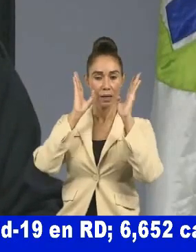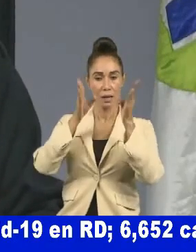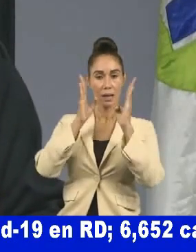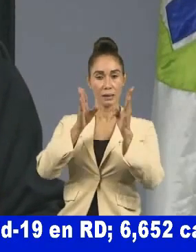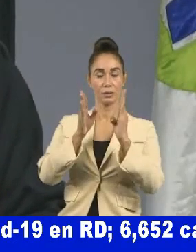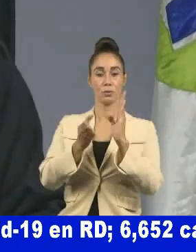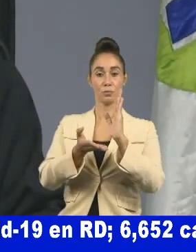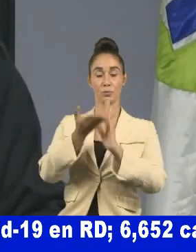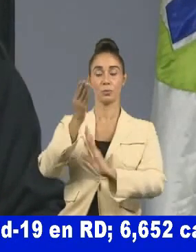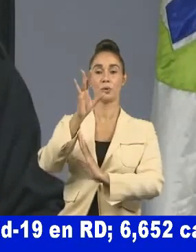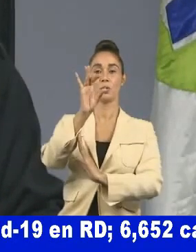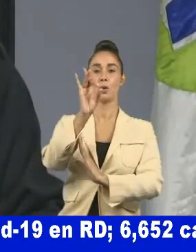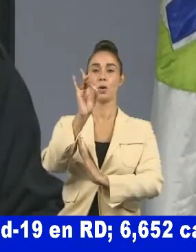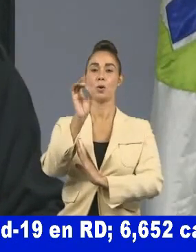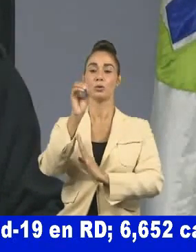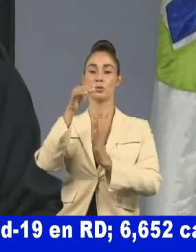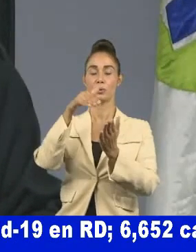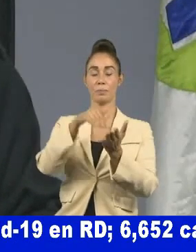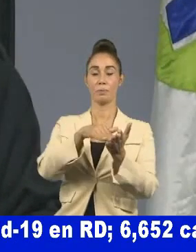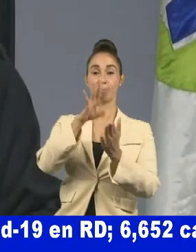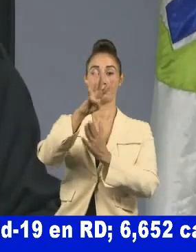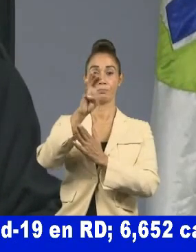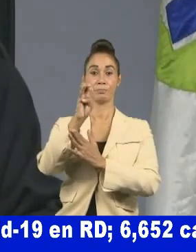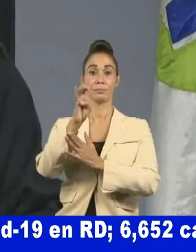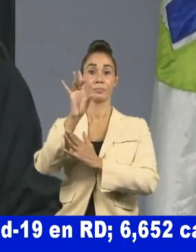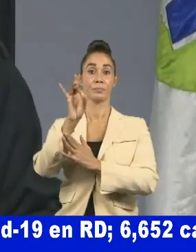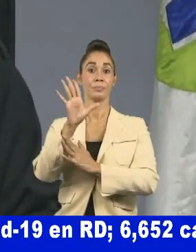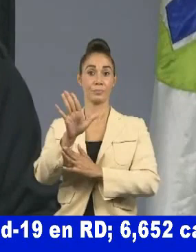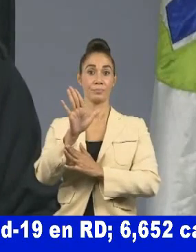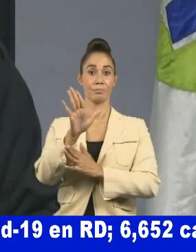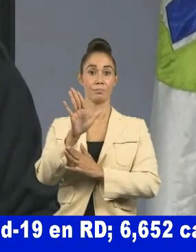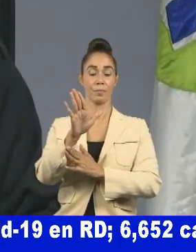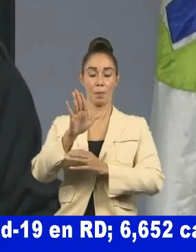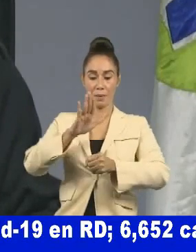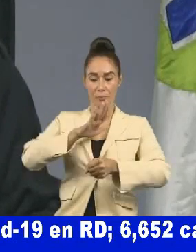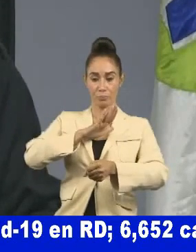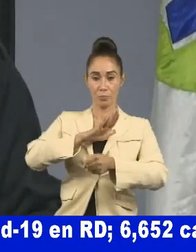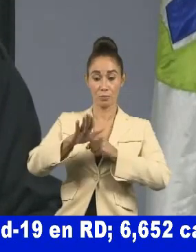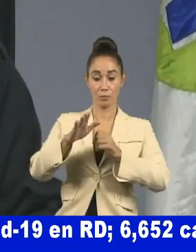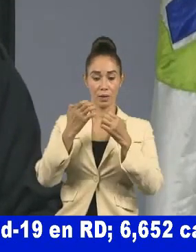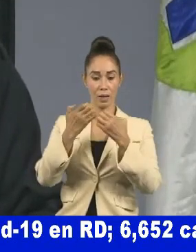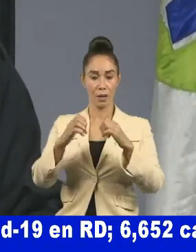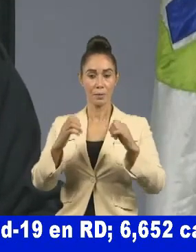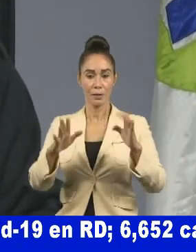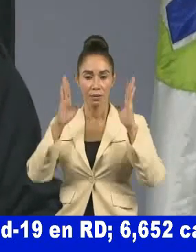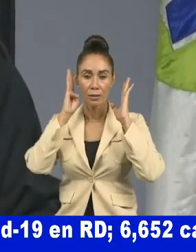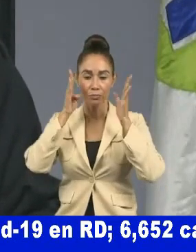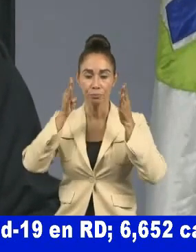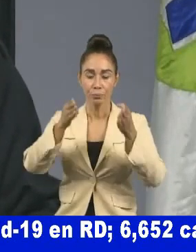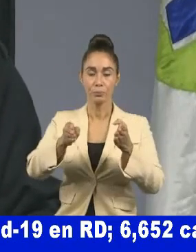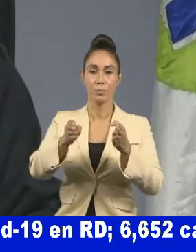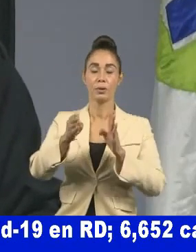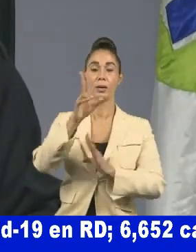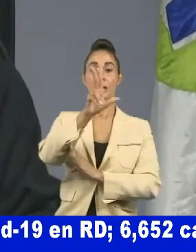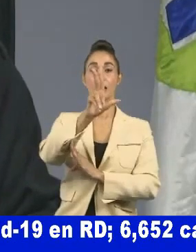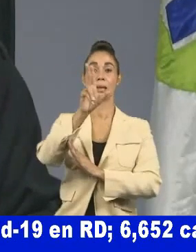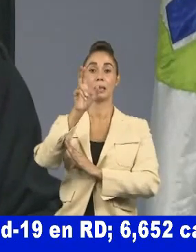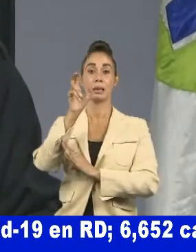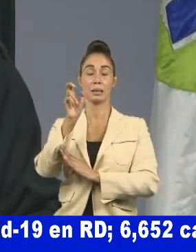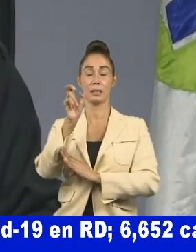.485, con un total de emergencias atendidas de